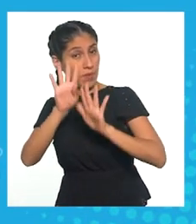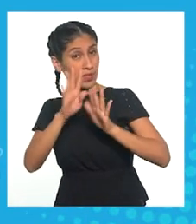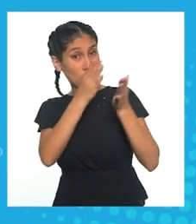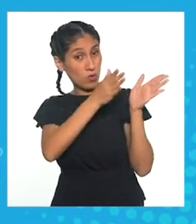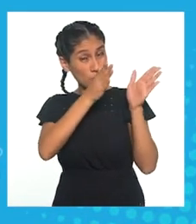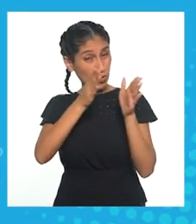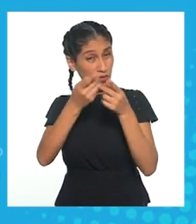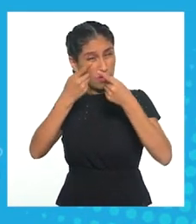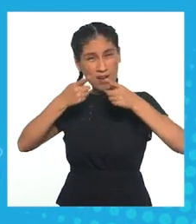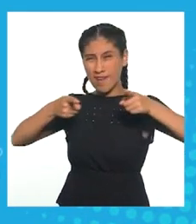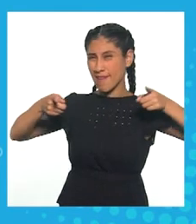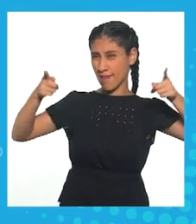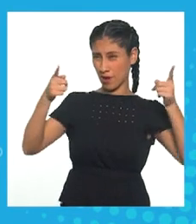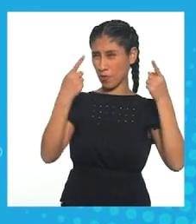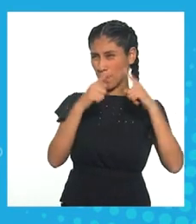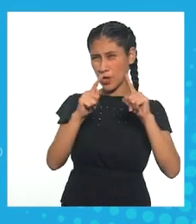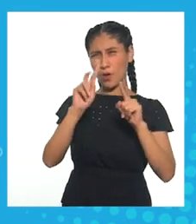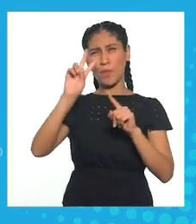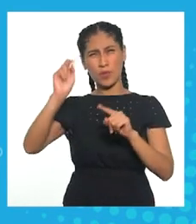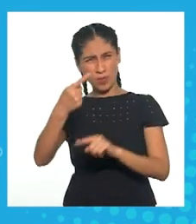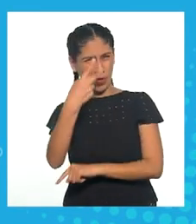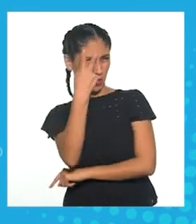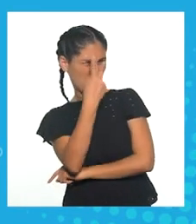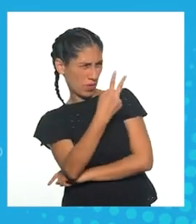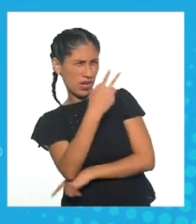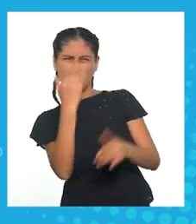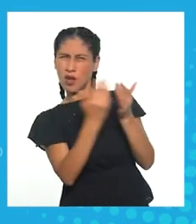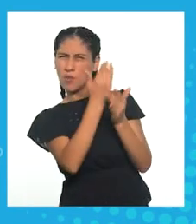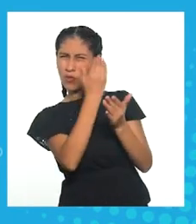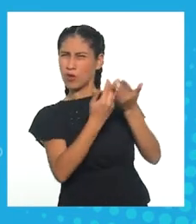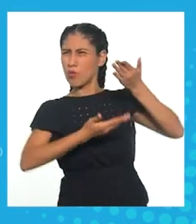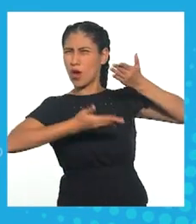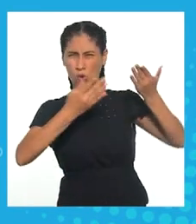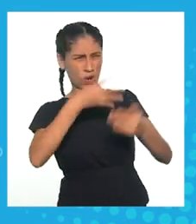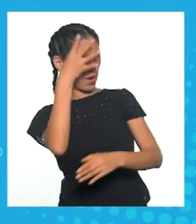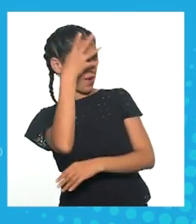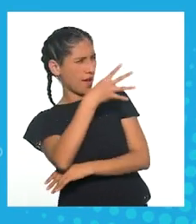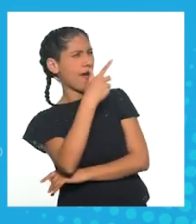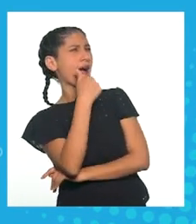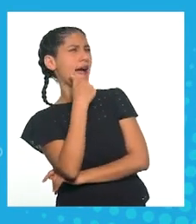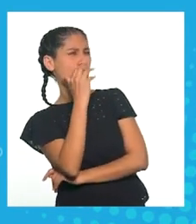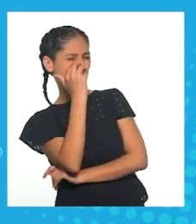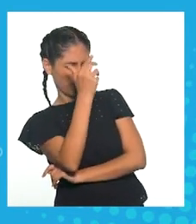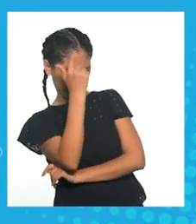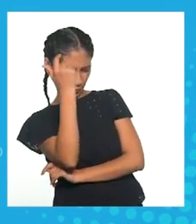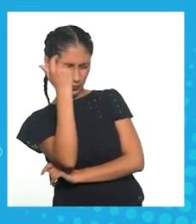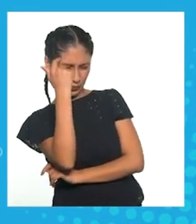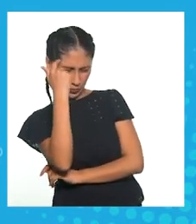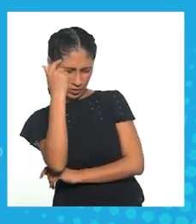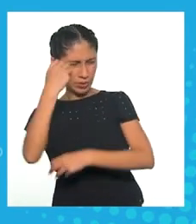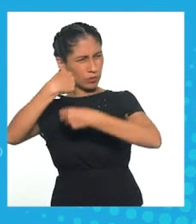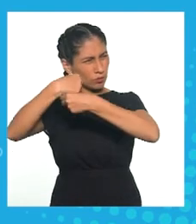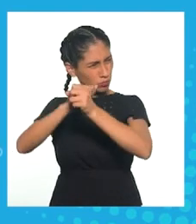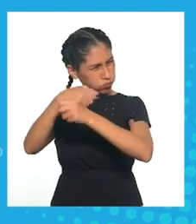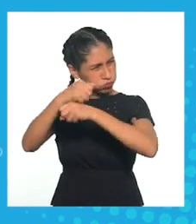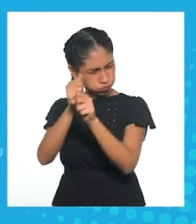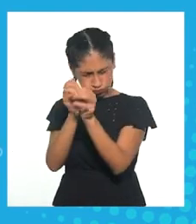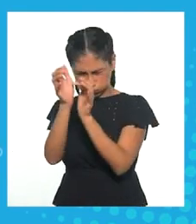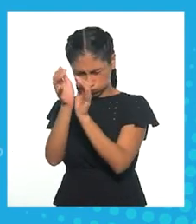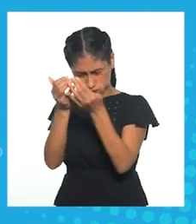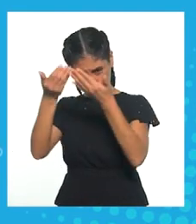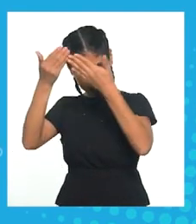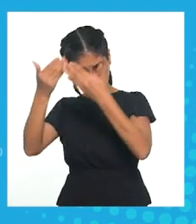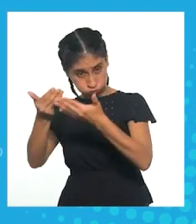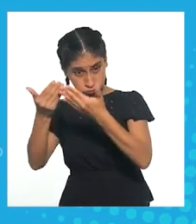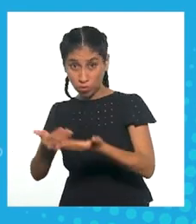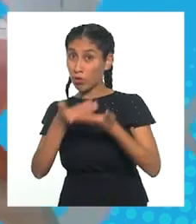Pero observando y entendiendo tanto el problema como al usuario, podemos ir limitando las imperfecciones y crear algo especial que ayude a